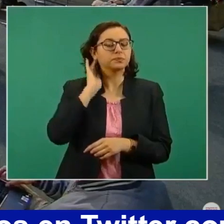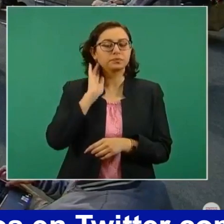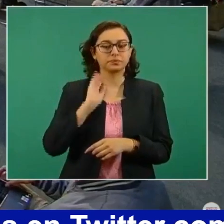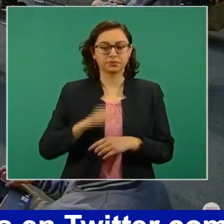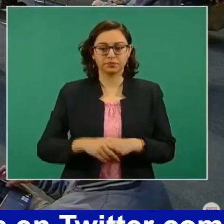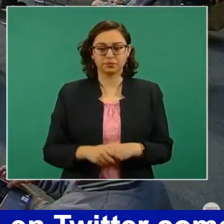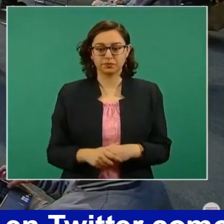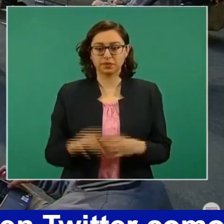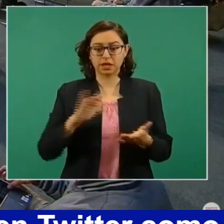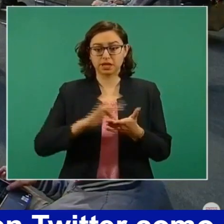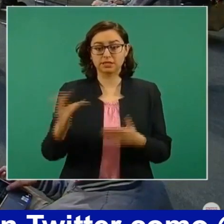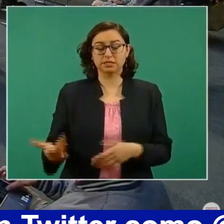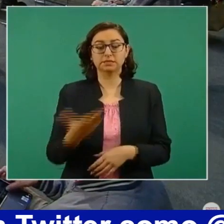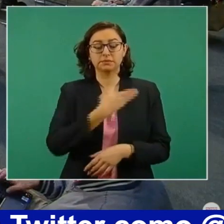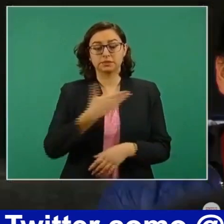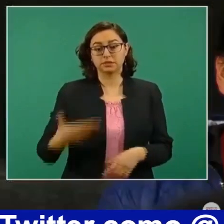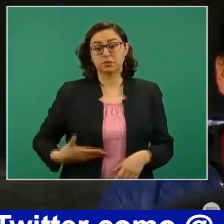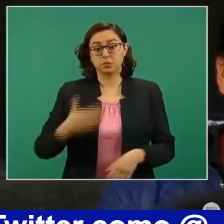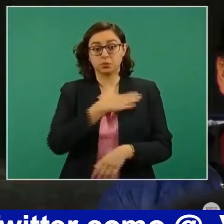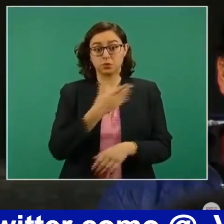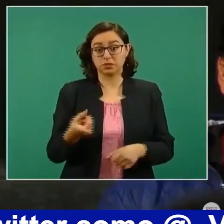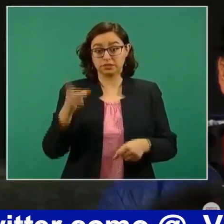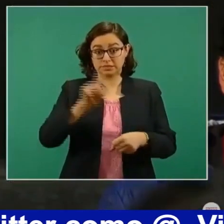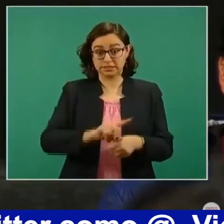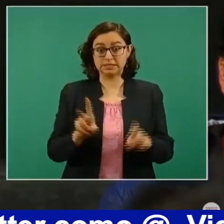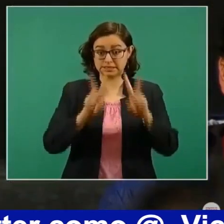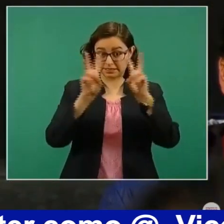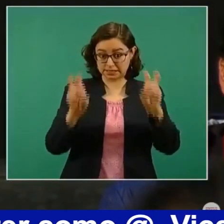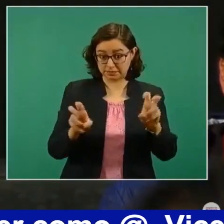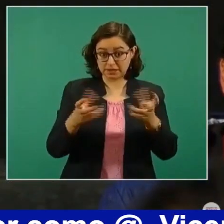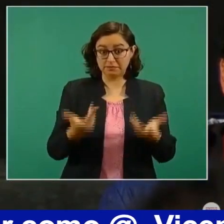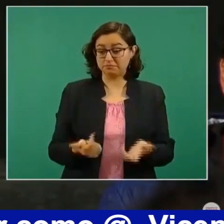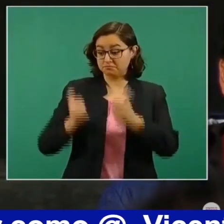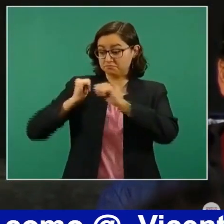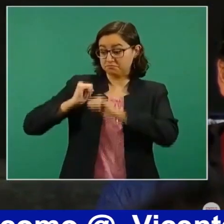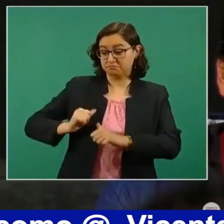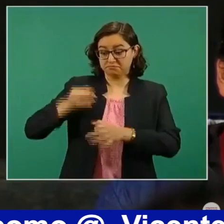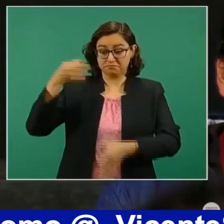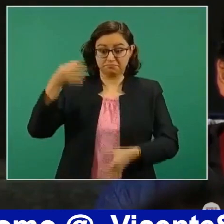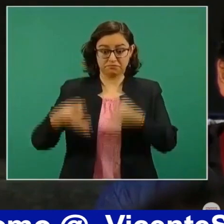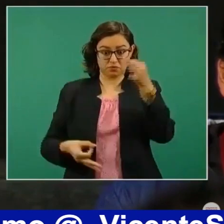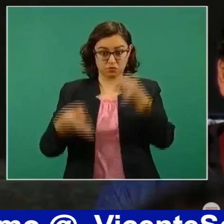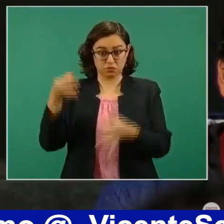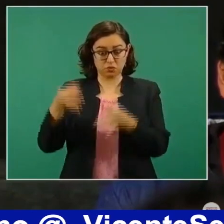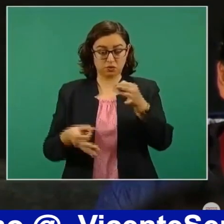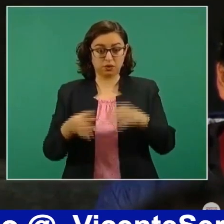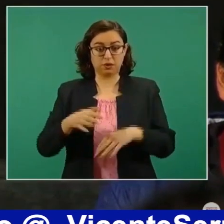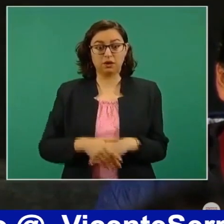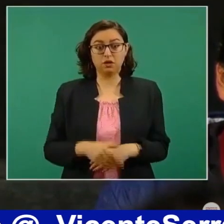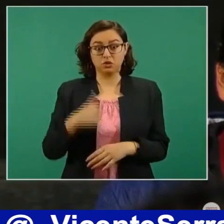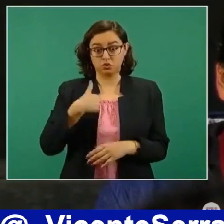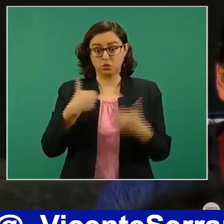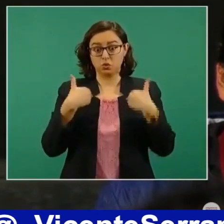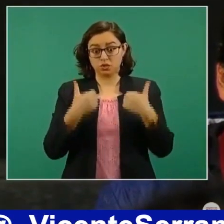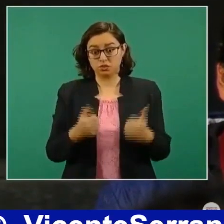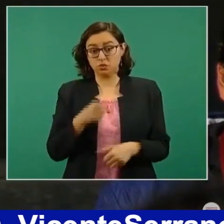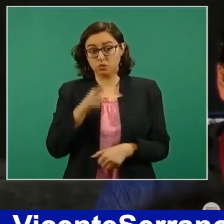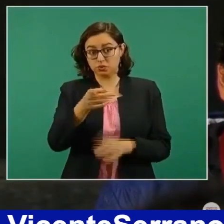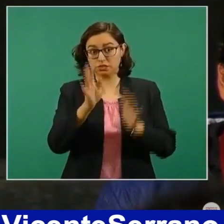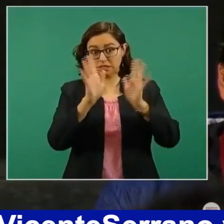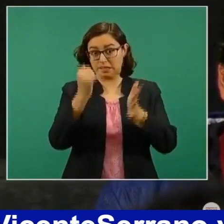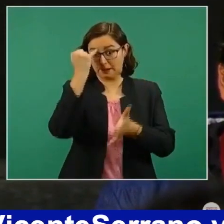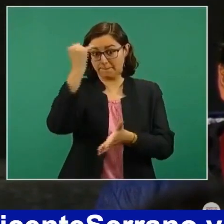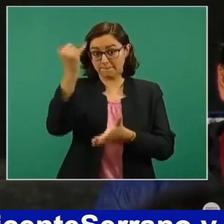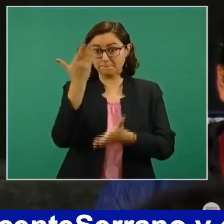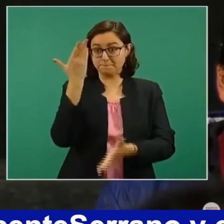El tema del Poder Judicial, por un lado, entiendo, envió una iniciativa de reforma a la Ley Orgánica del Poder